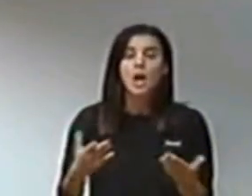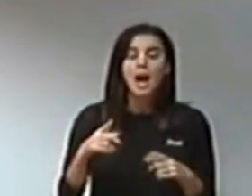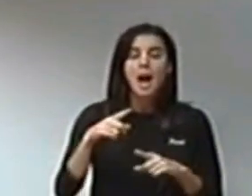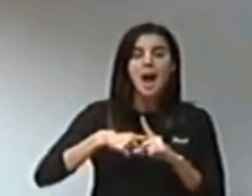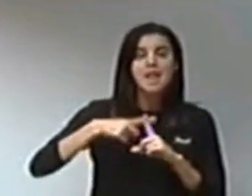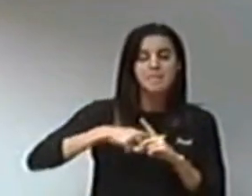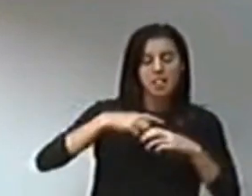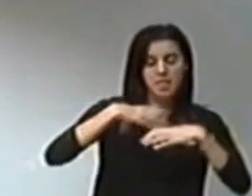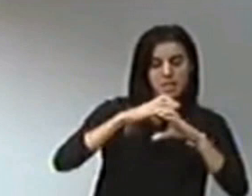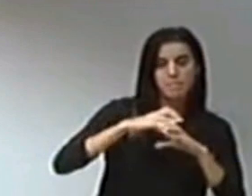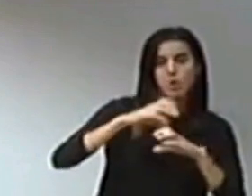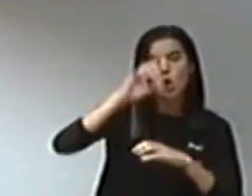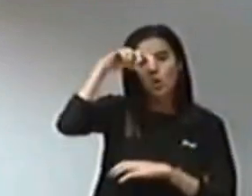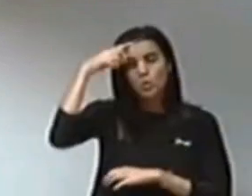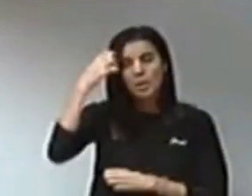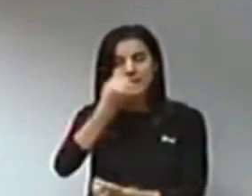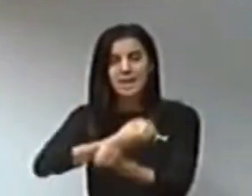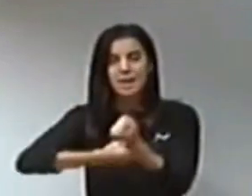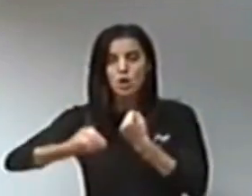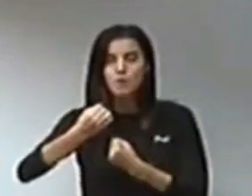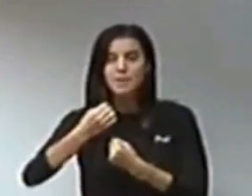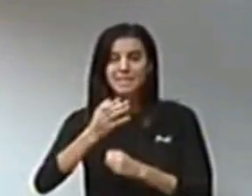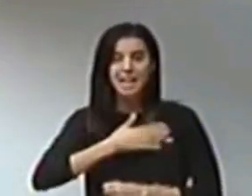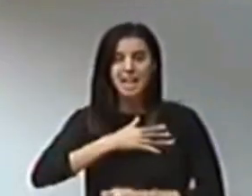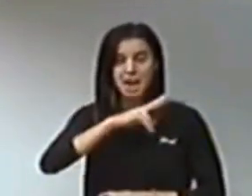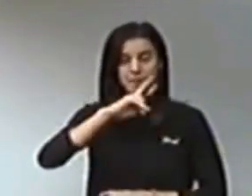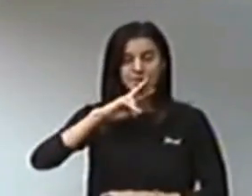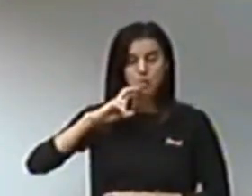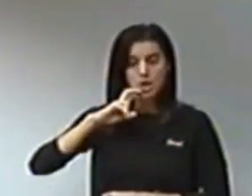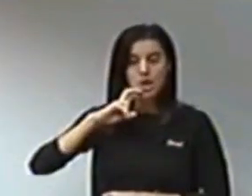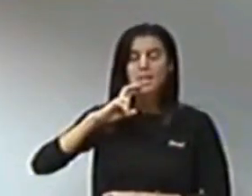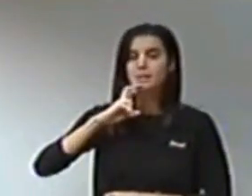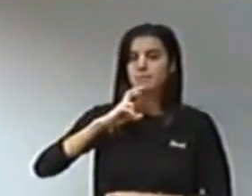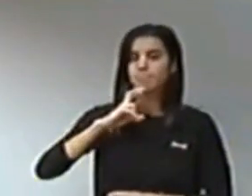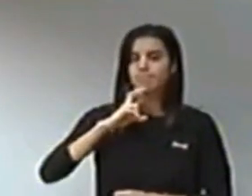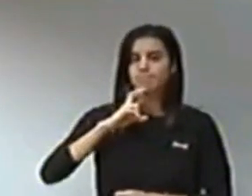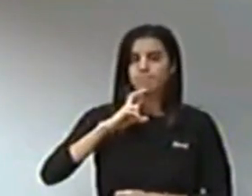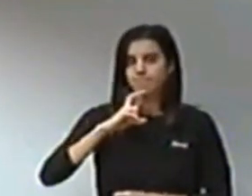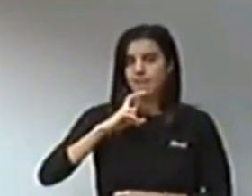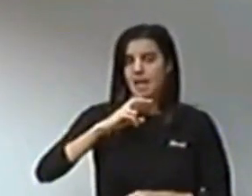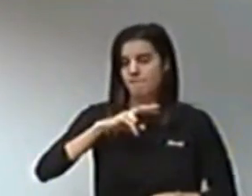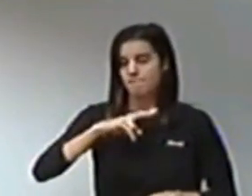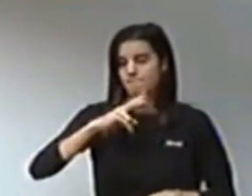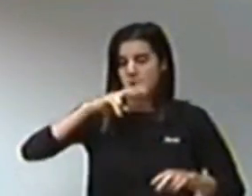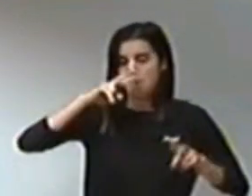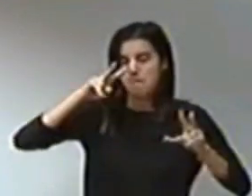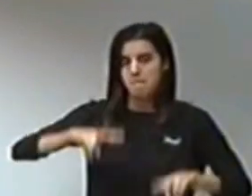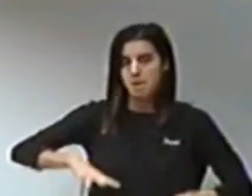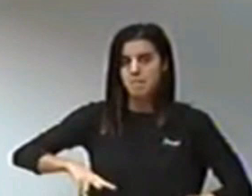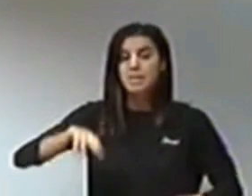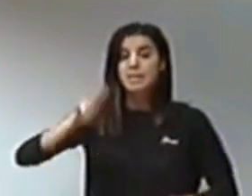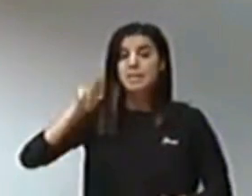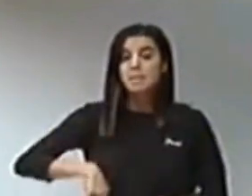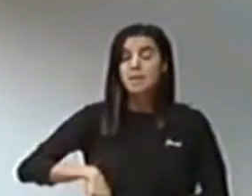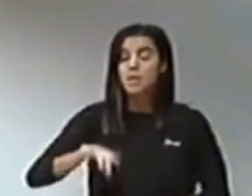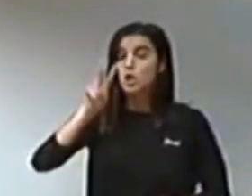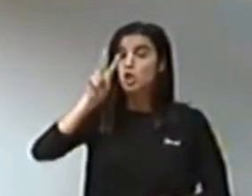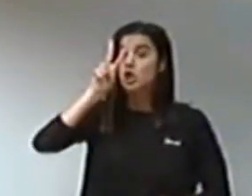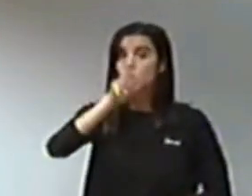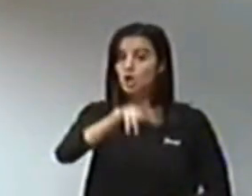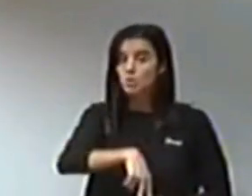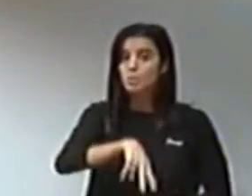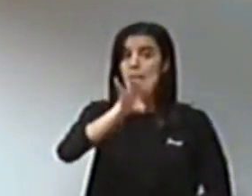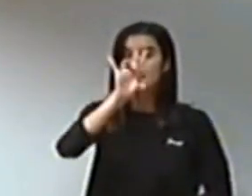culturales, patrimoniales y económicas. Esto lo vio el conseller, porque también hay que agradecer que en el 2015